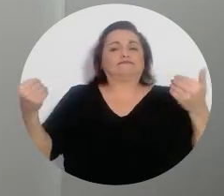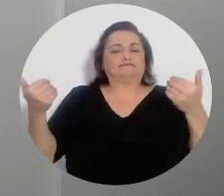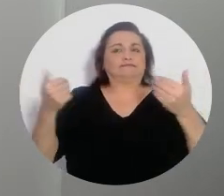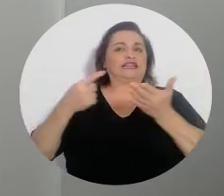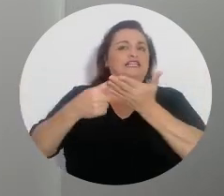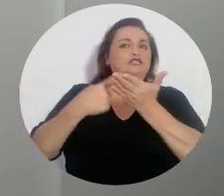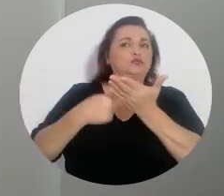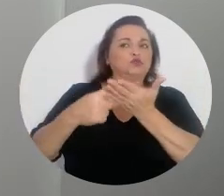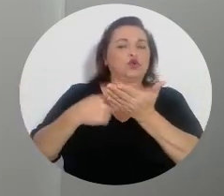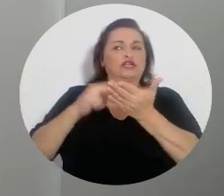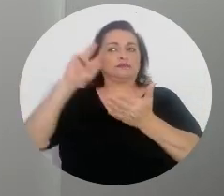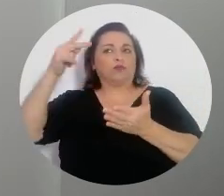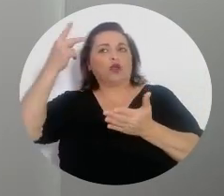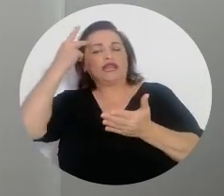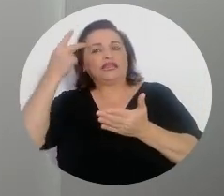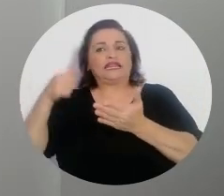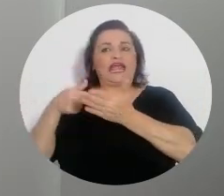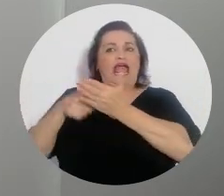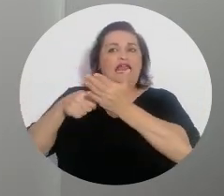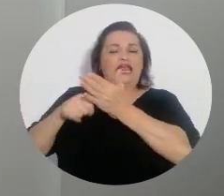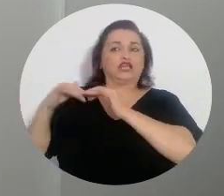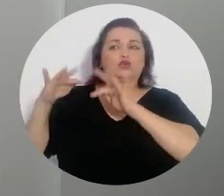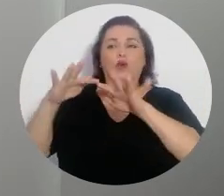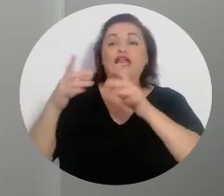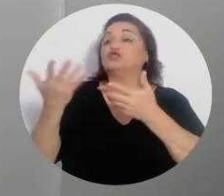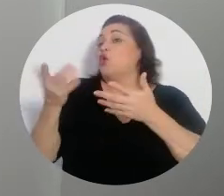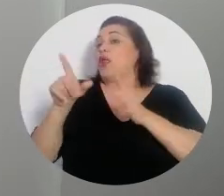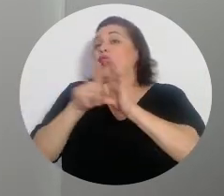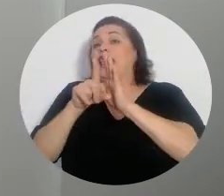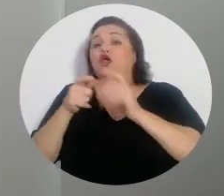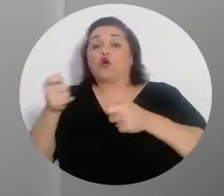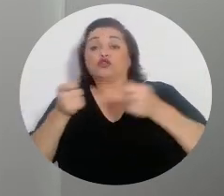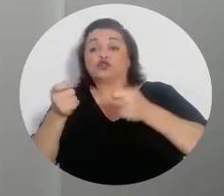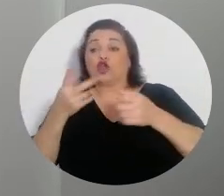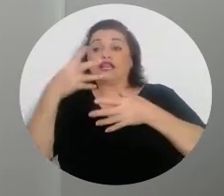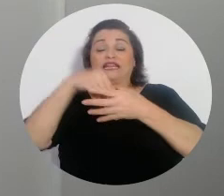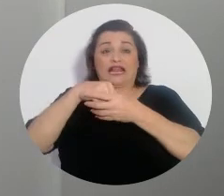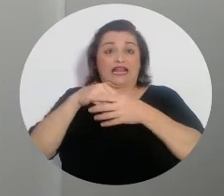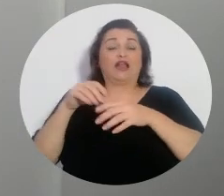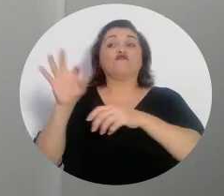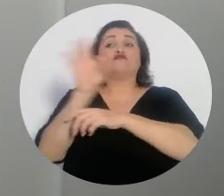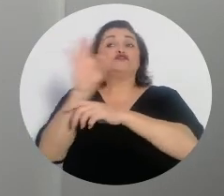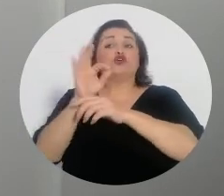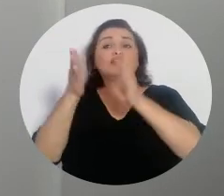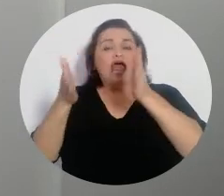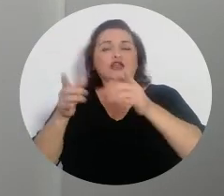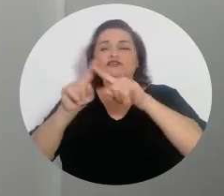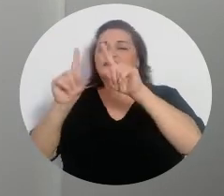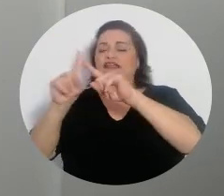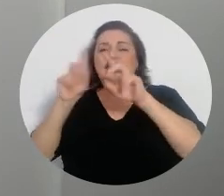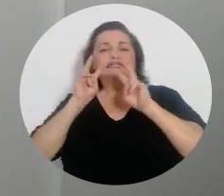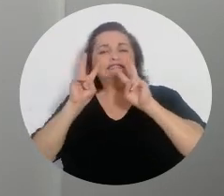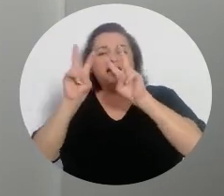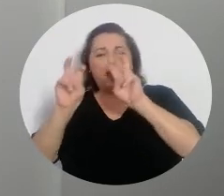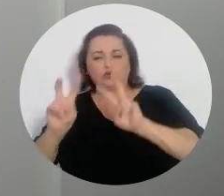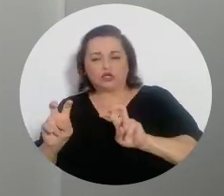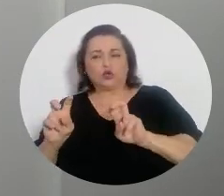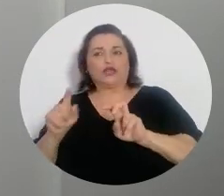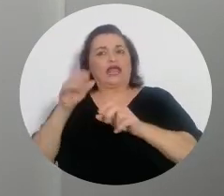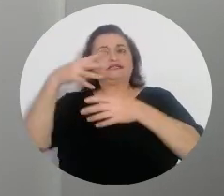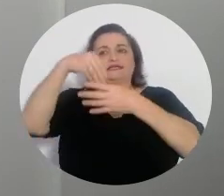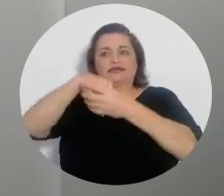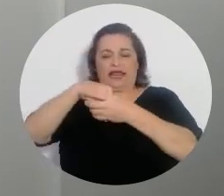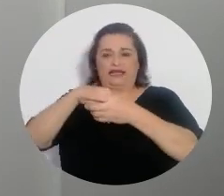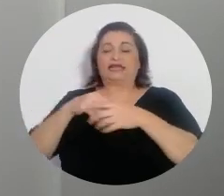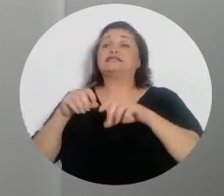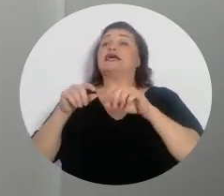de las discusiones político-electorales, o la Ley de Control Interno, que hace lo mismo con los funcionarios de las diversas auditorías internas. En